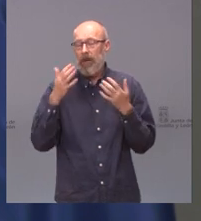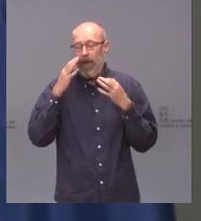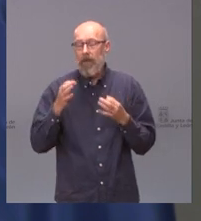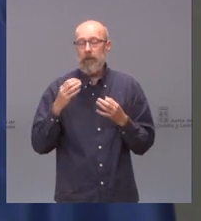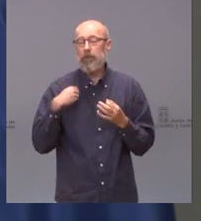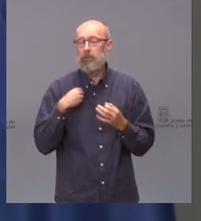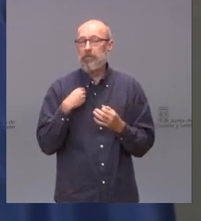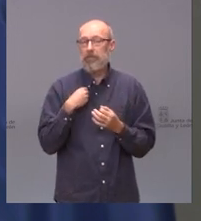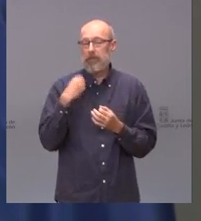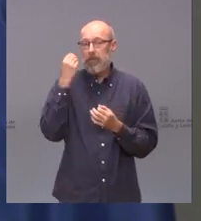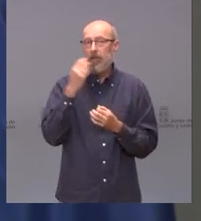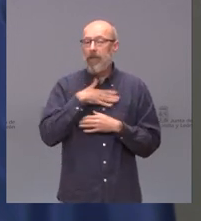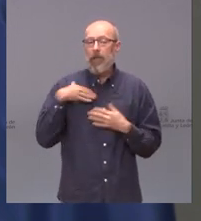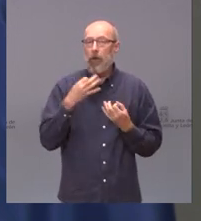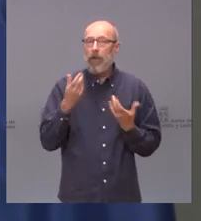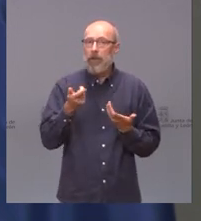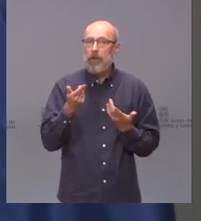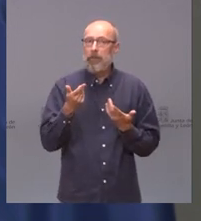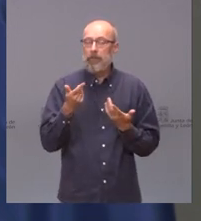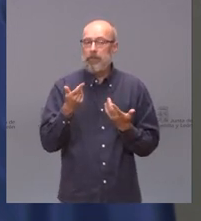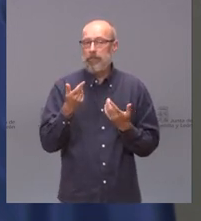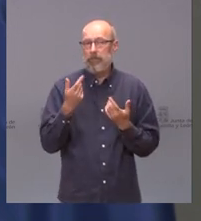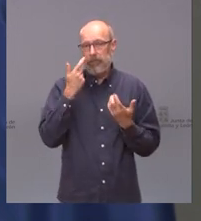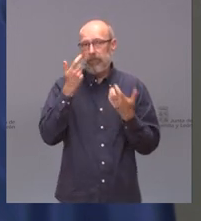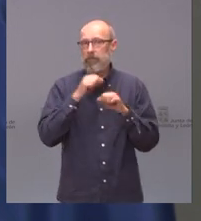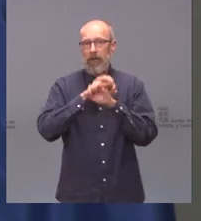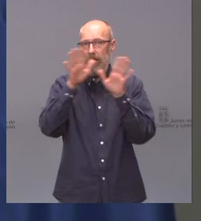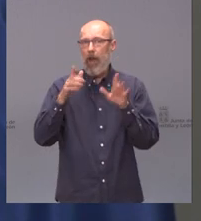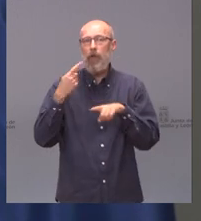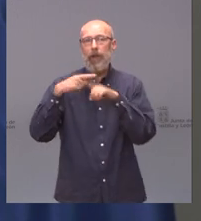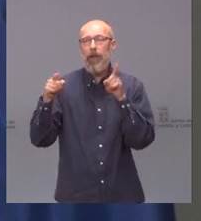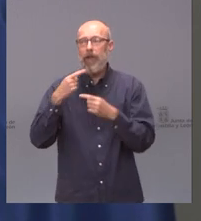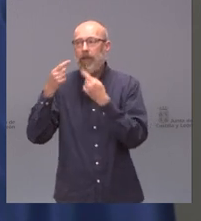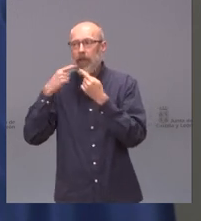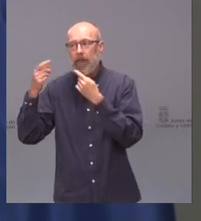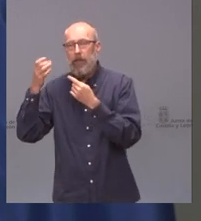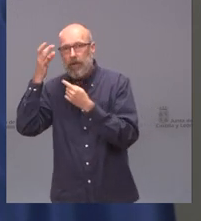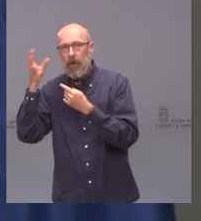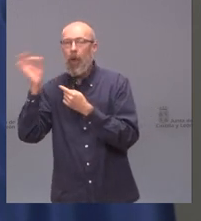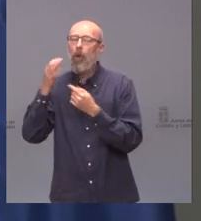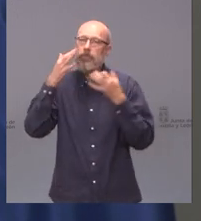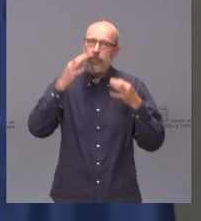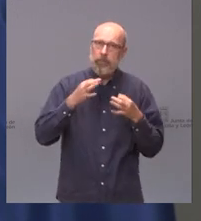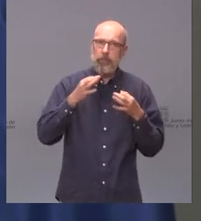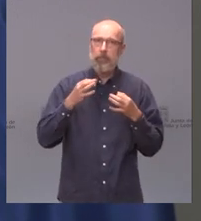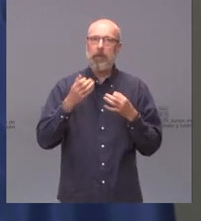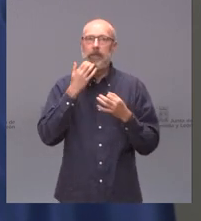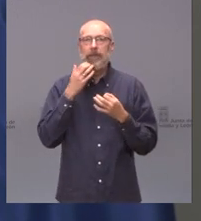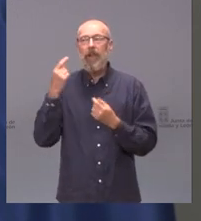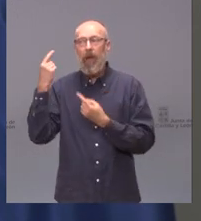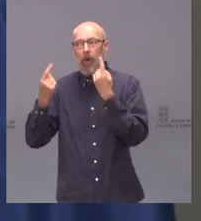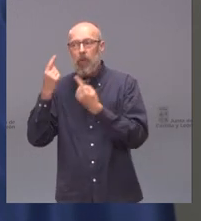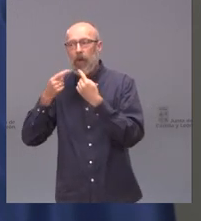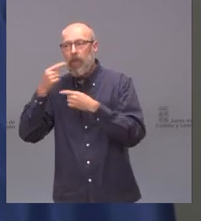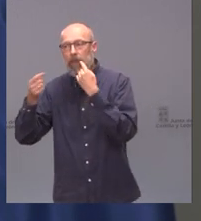es que se sepa apreciar la diferencia y sobre todo espero que los que se han pasado años predicando se pongan a trabajar en algún